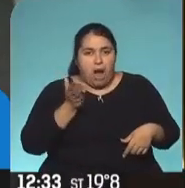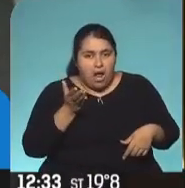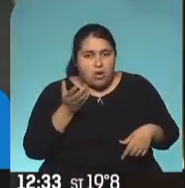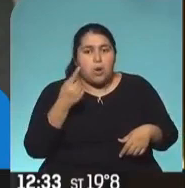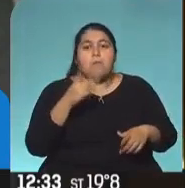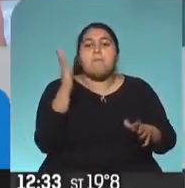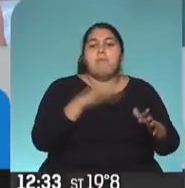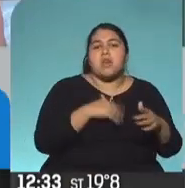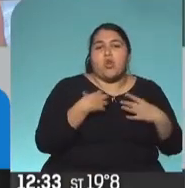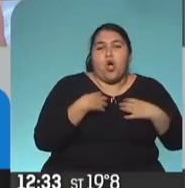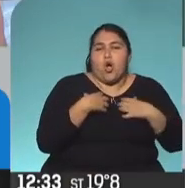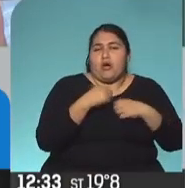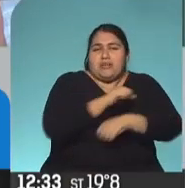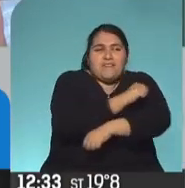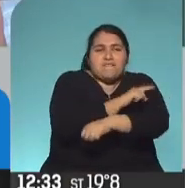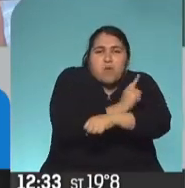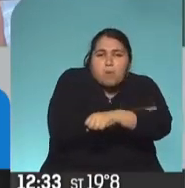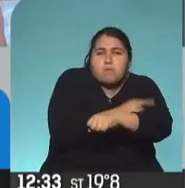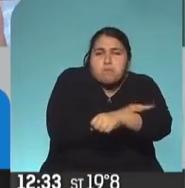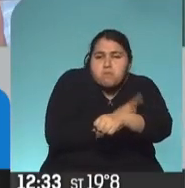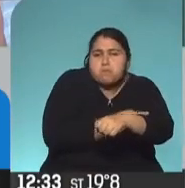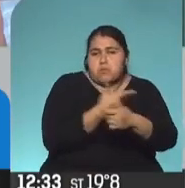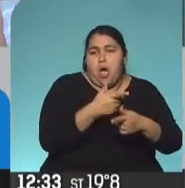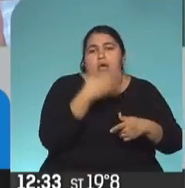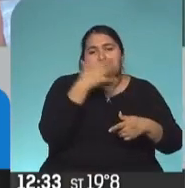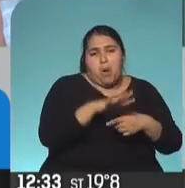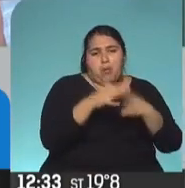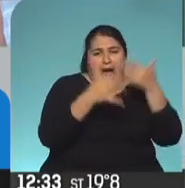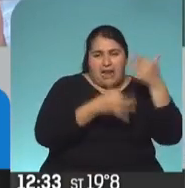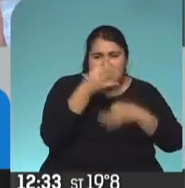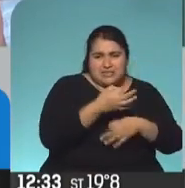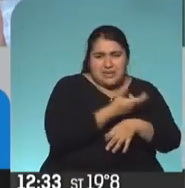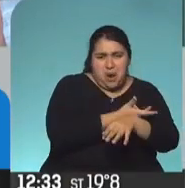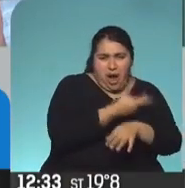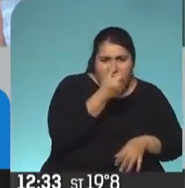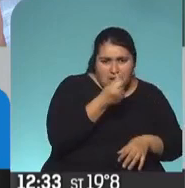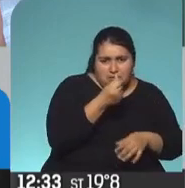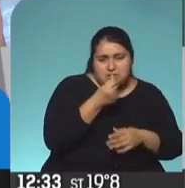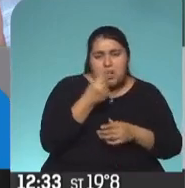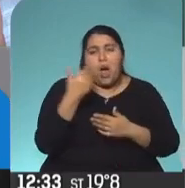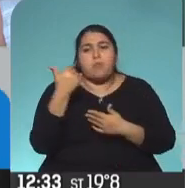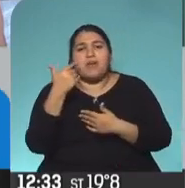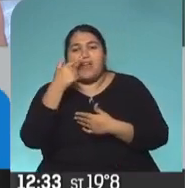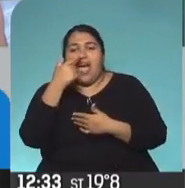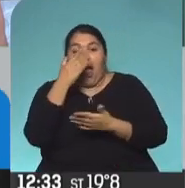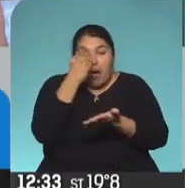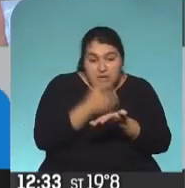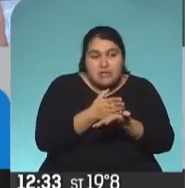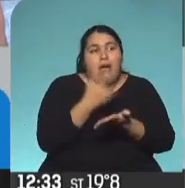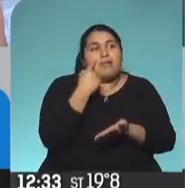menos músculo. Es decir, bueno, después se repetirán los análisis, ¿al final o en el medio hacen algo? Al medio y al final. Al medio y al final.